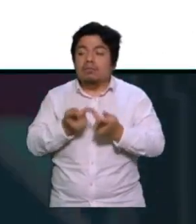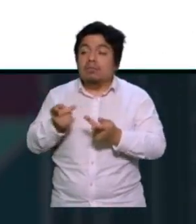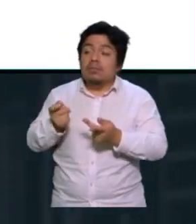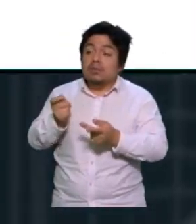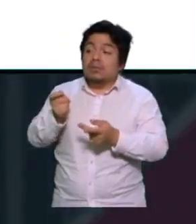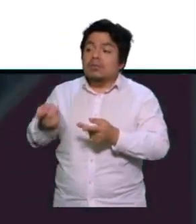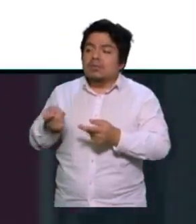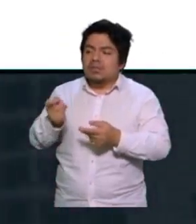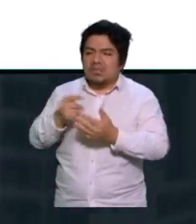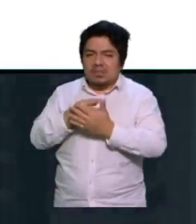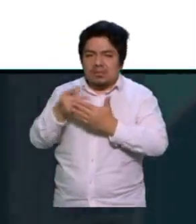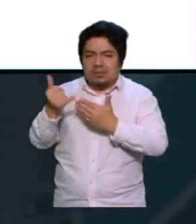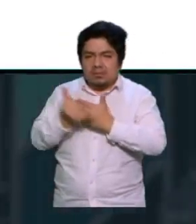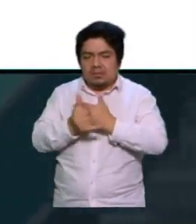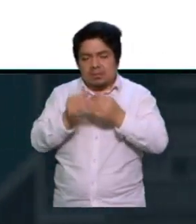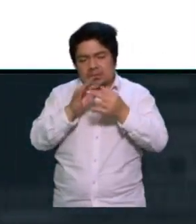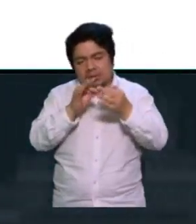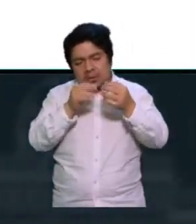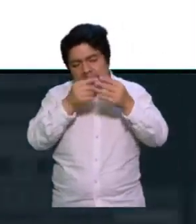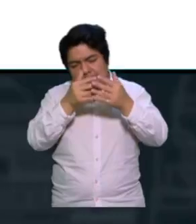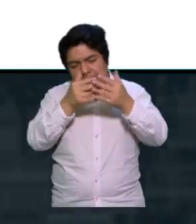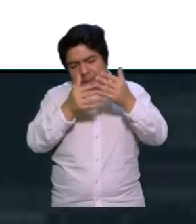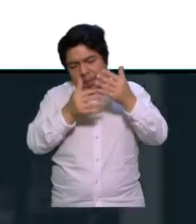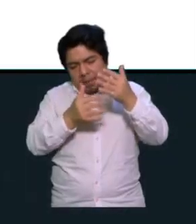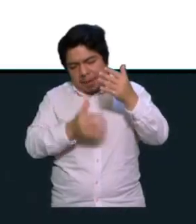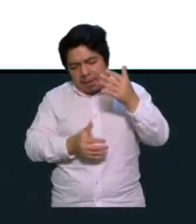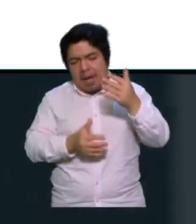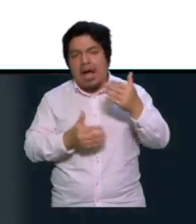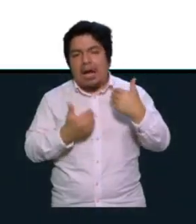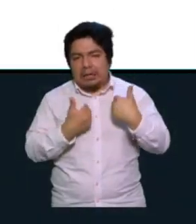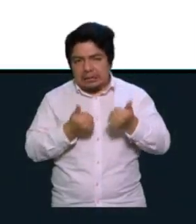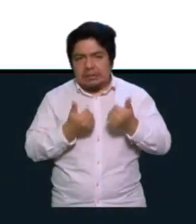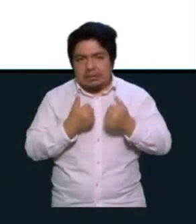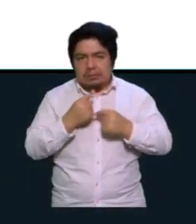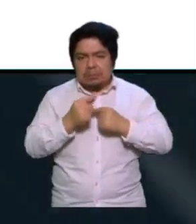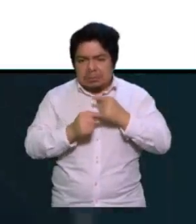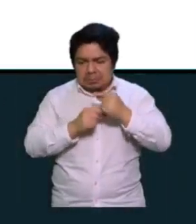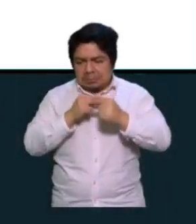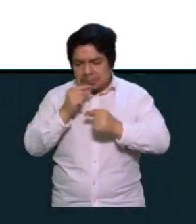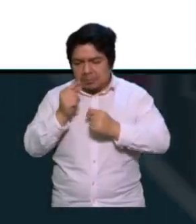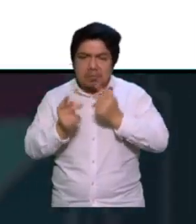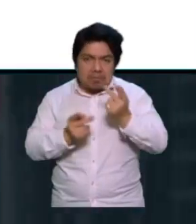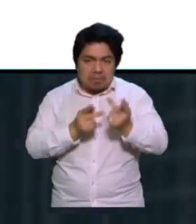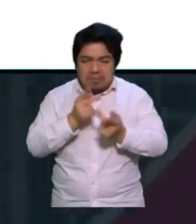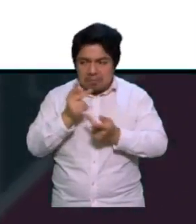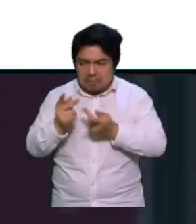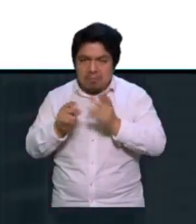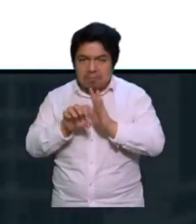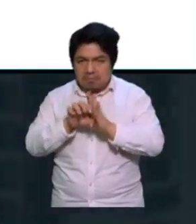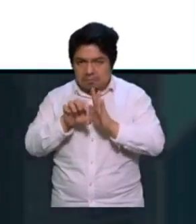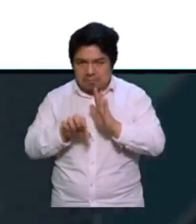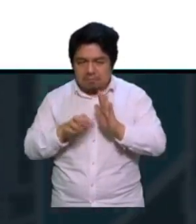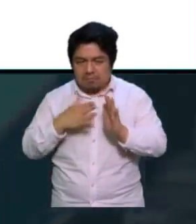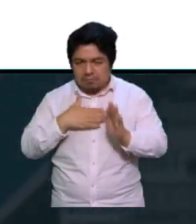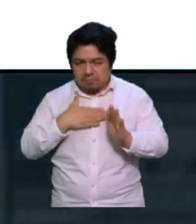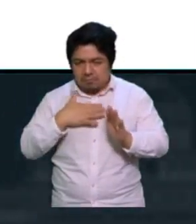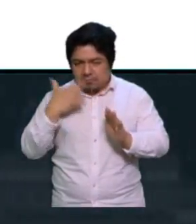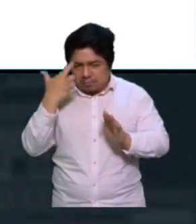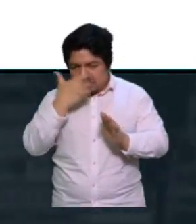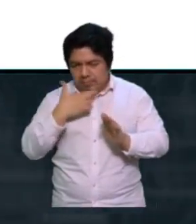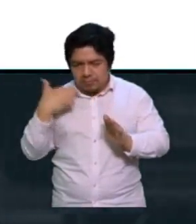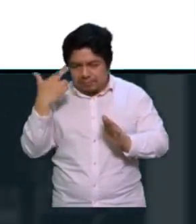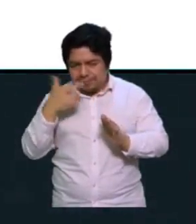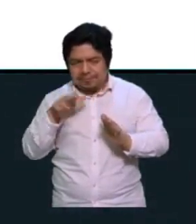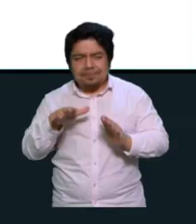consiste este proyecto? Y ya te dice, bueno, es esto, ¿no? Y a partir de eso tú le puedes empezar a hacer preguntas. Por ejemplo, yo revisé uno que se trataba